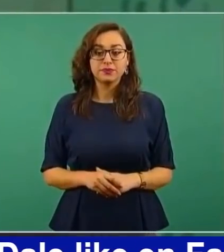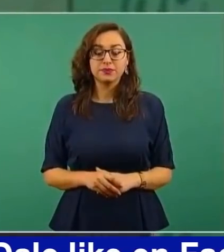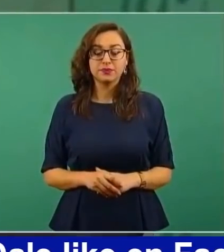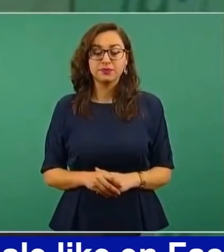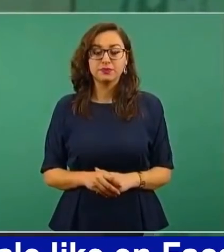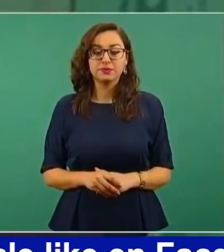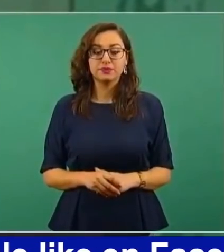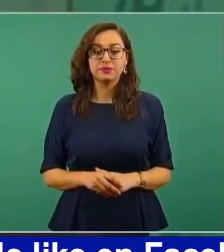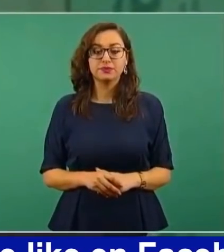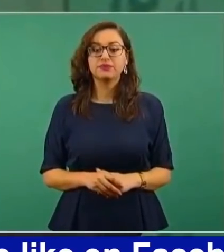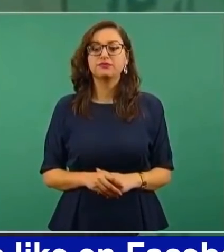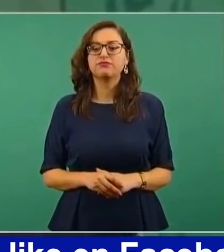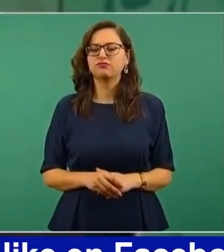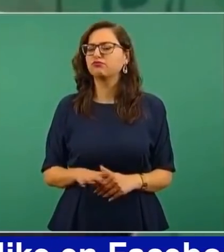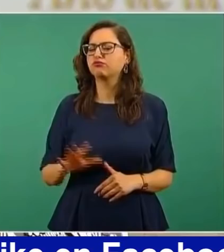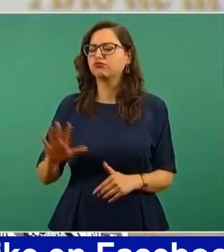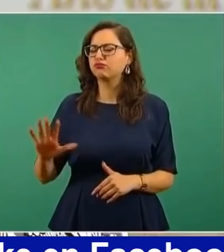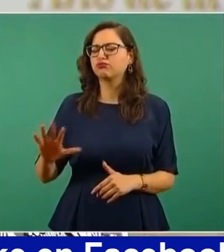lo voy a